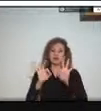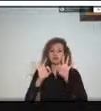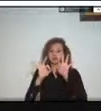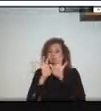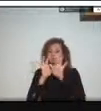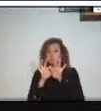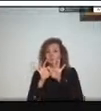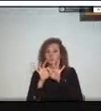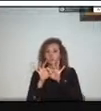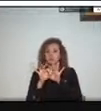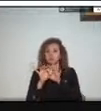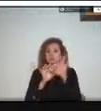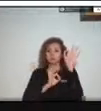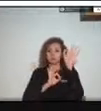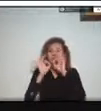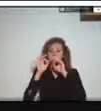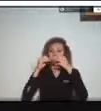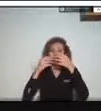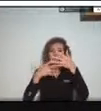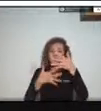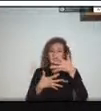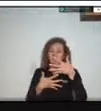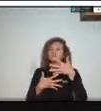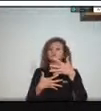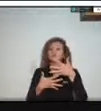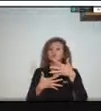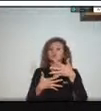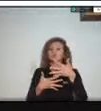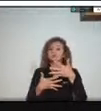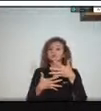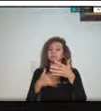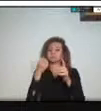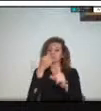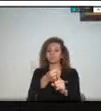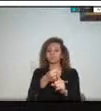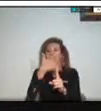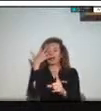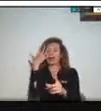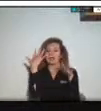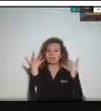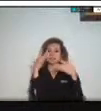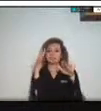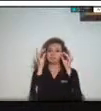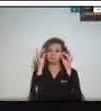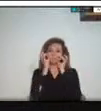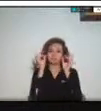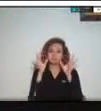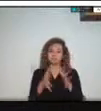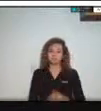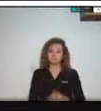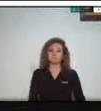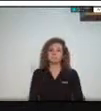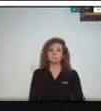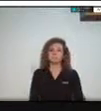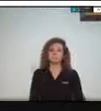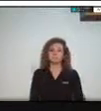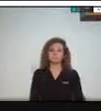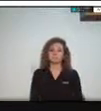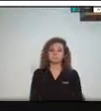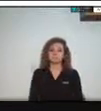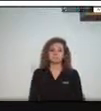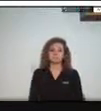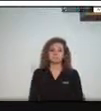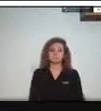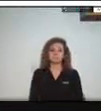nosotros nos podría generar generar un gran impacto ha sido el primero